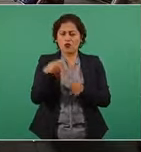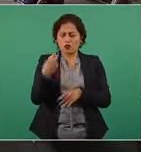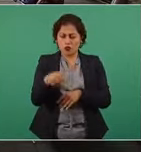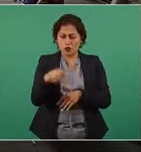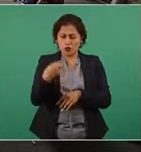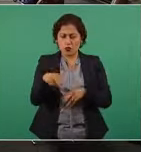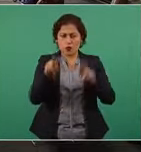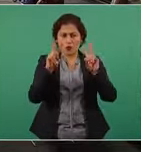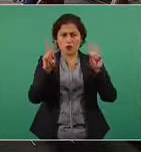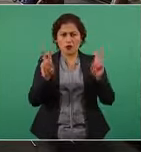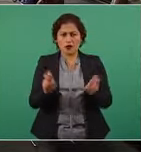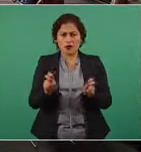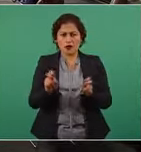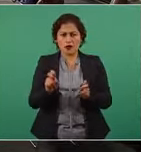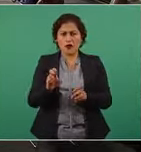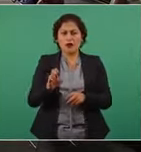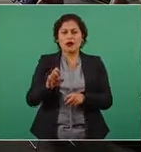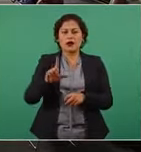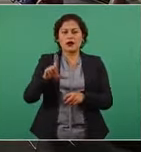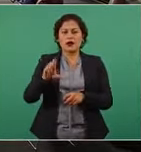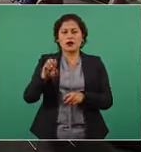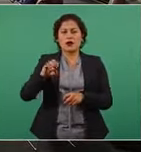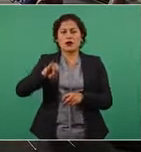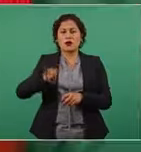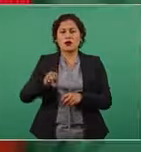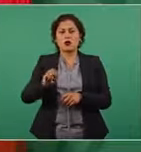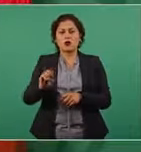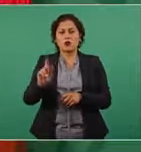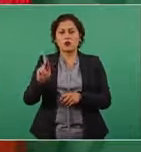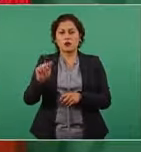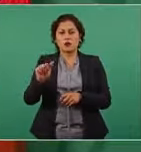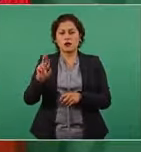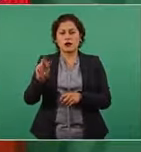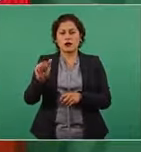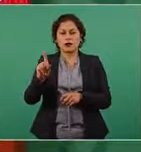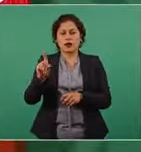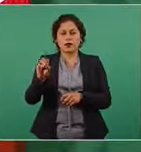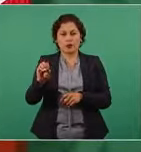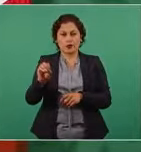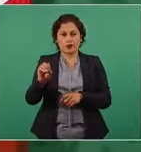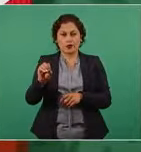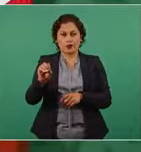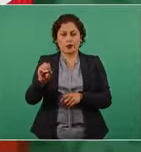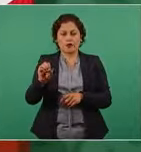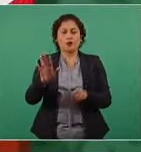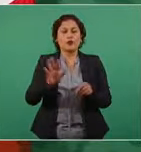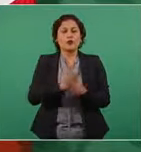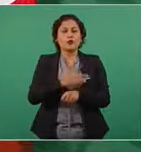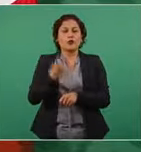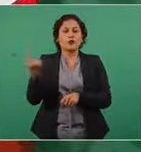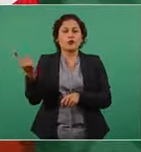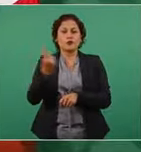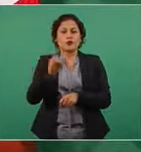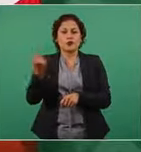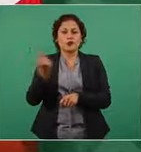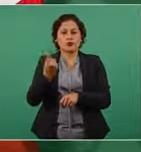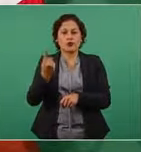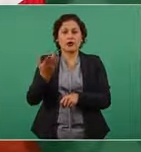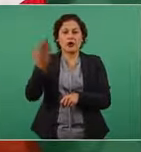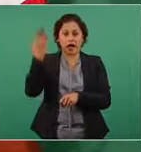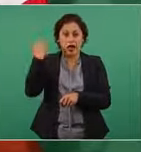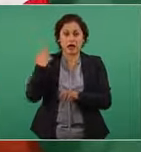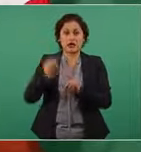El Ojo Parado porque la emprendieron contra